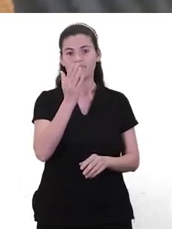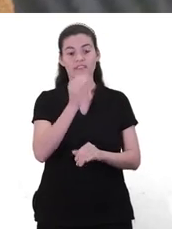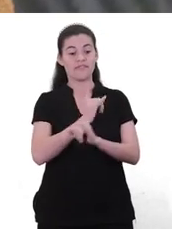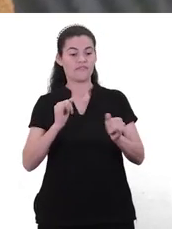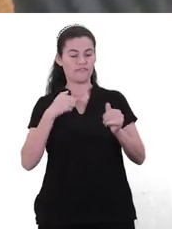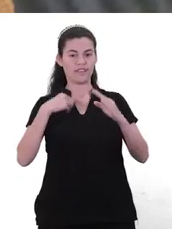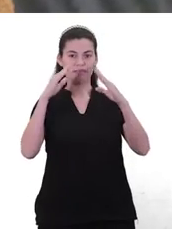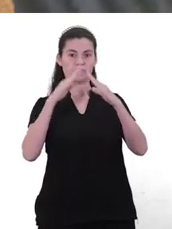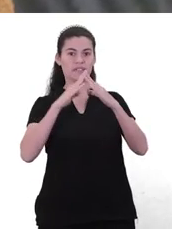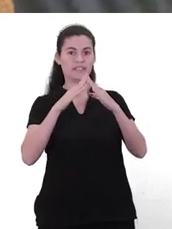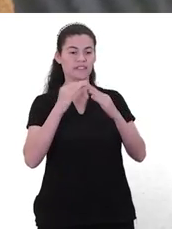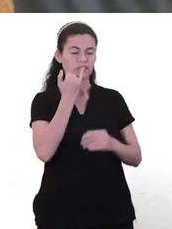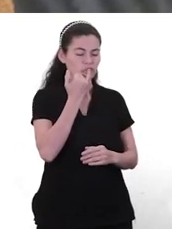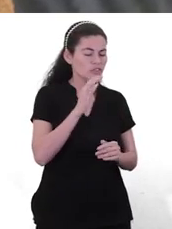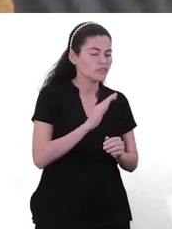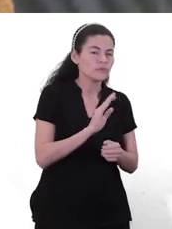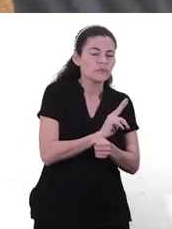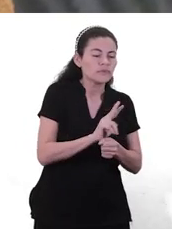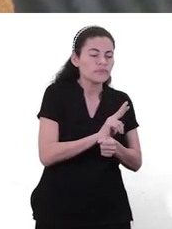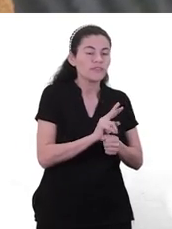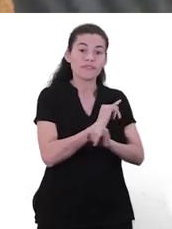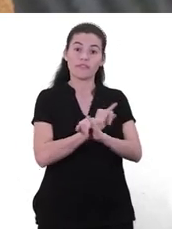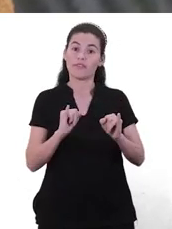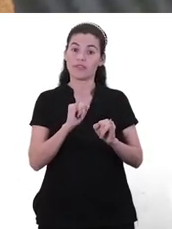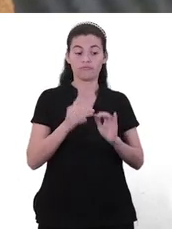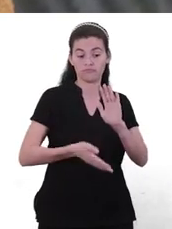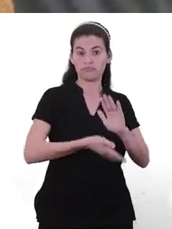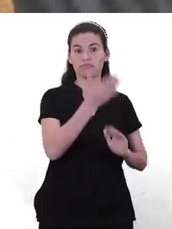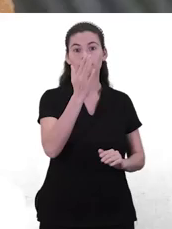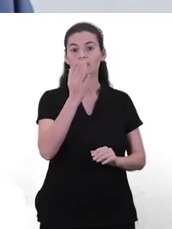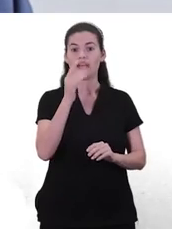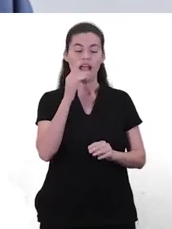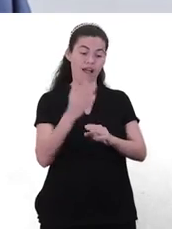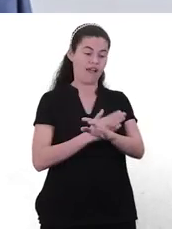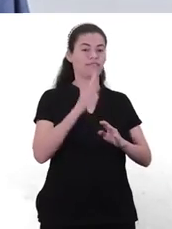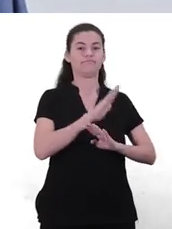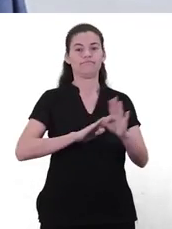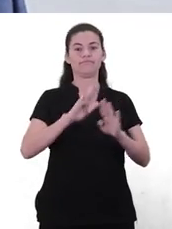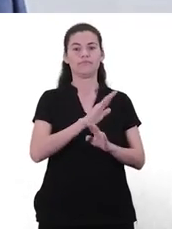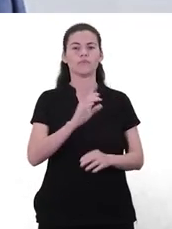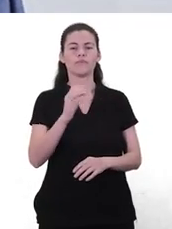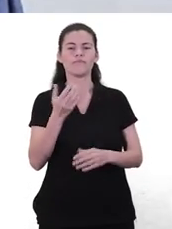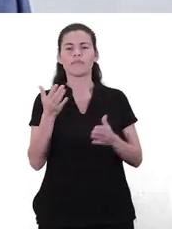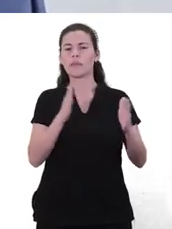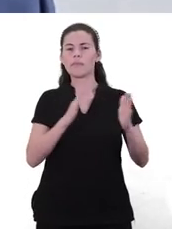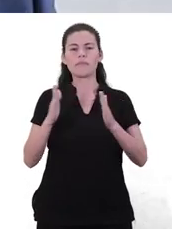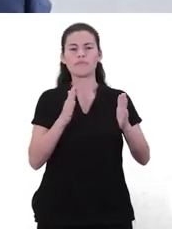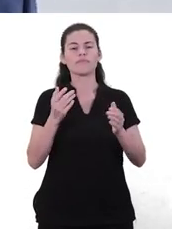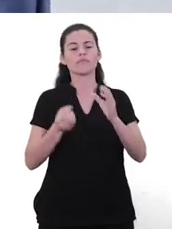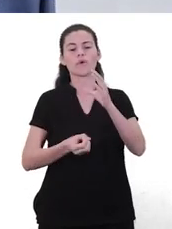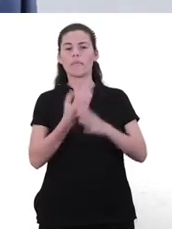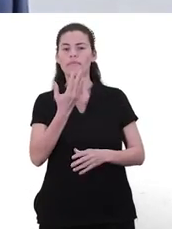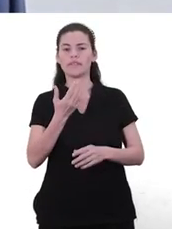donde no siempre van a estar en el grupo chiquitito de la familia que les protege. Y tienen que estar preparados. ¿cuándo comienza ese proceso?